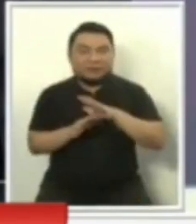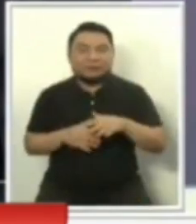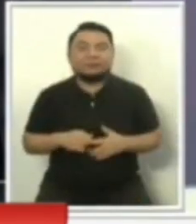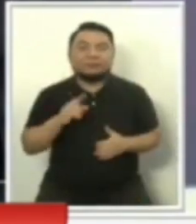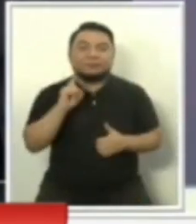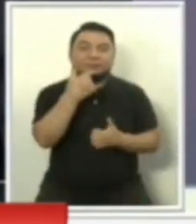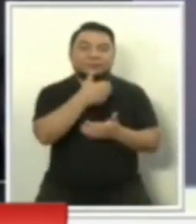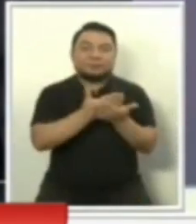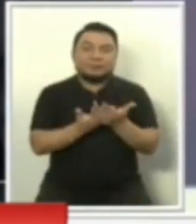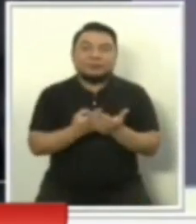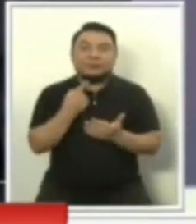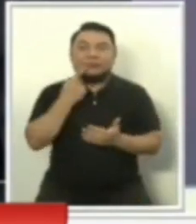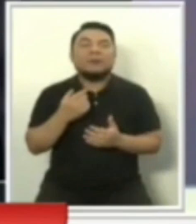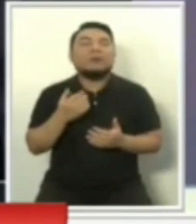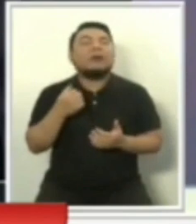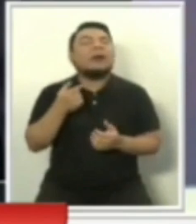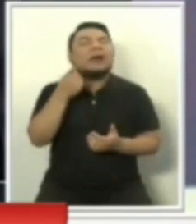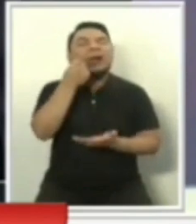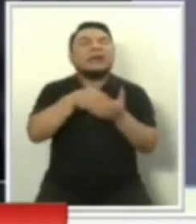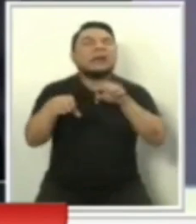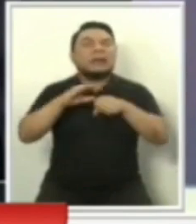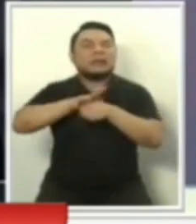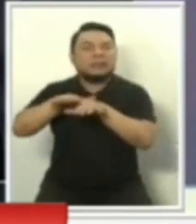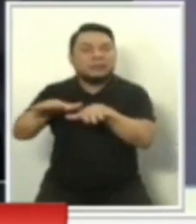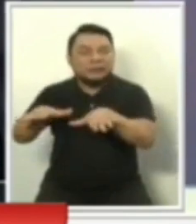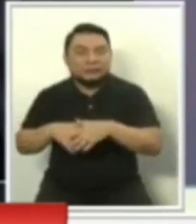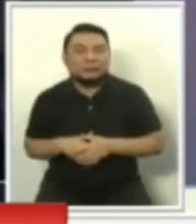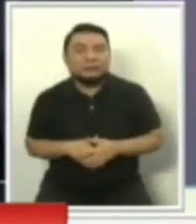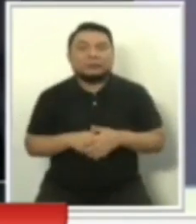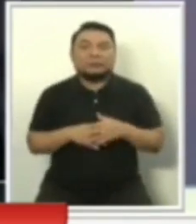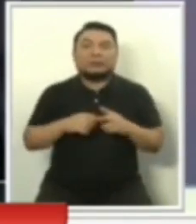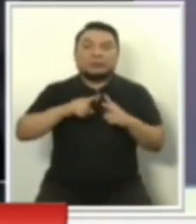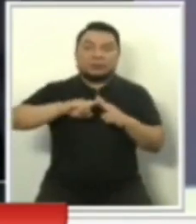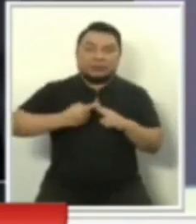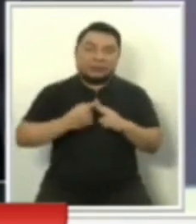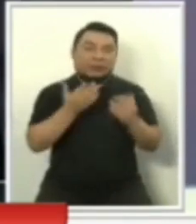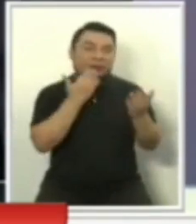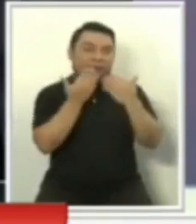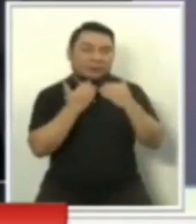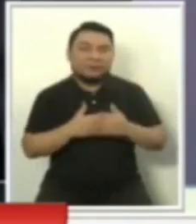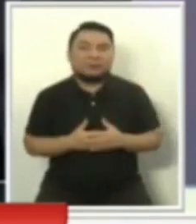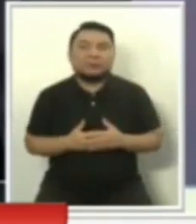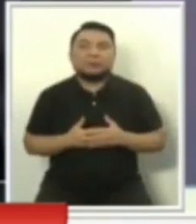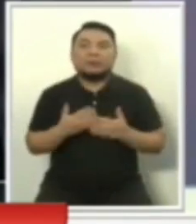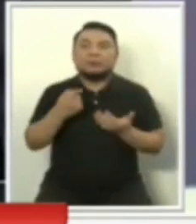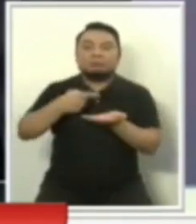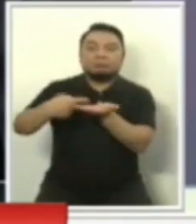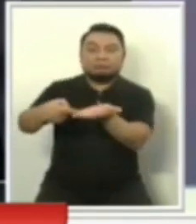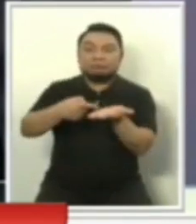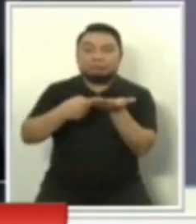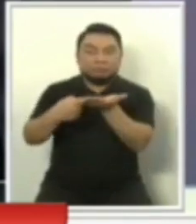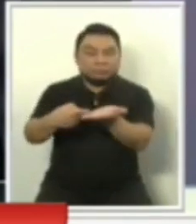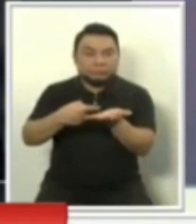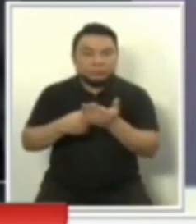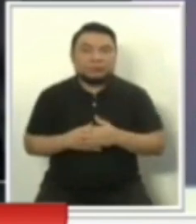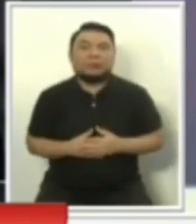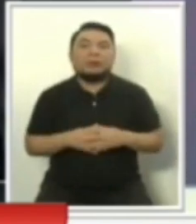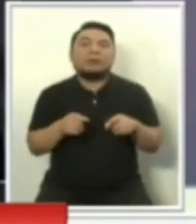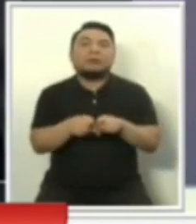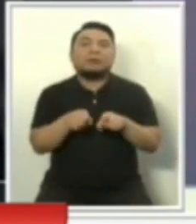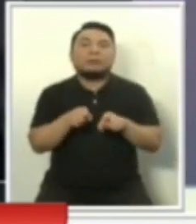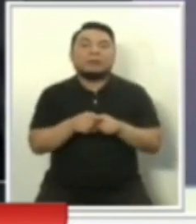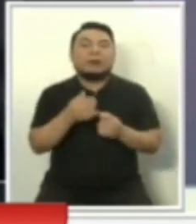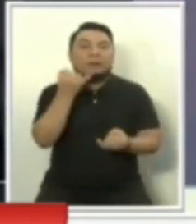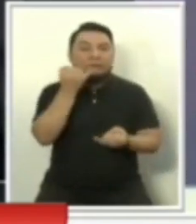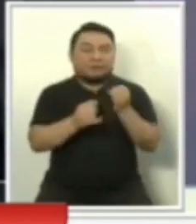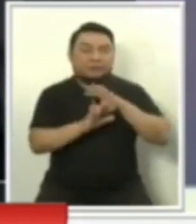bloque, medidas frente a la pandemia. Intervención inicial, que le hemos sorteado acá. Diálogo y debate, ¿no? Y intervención